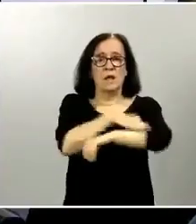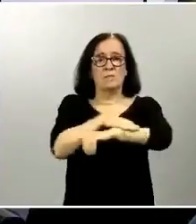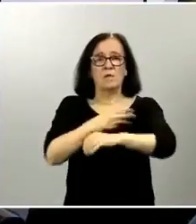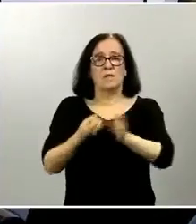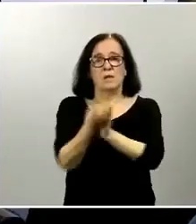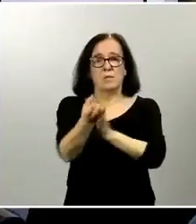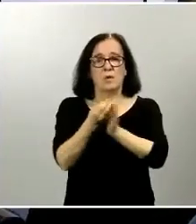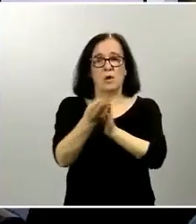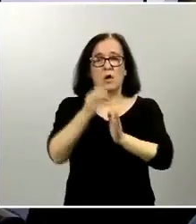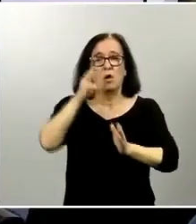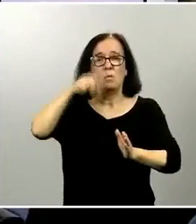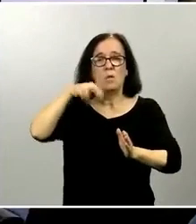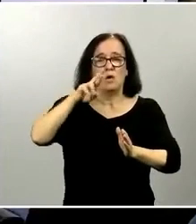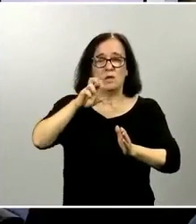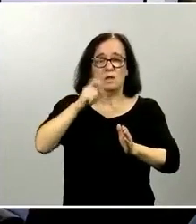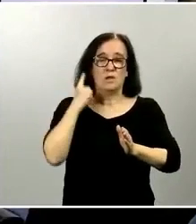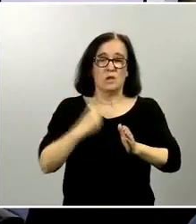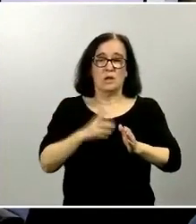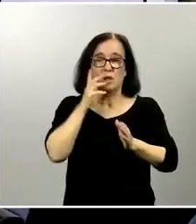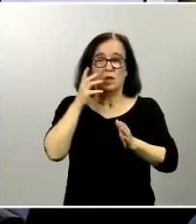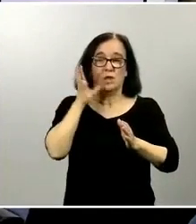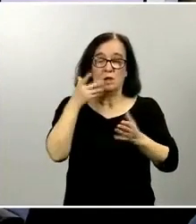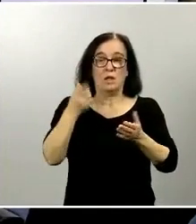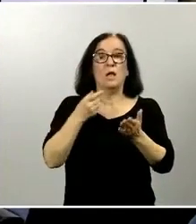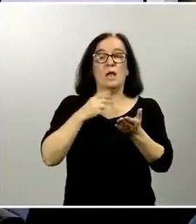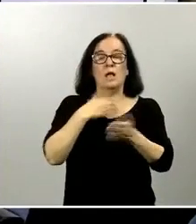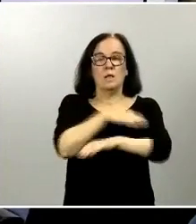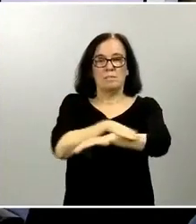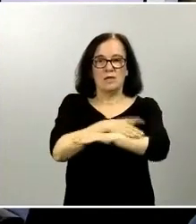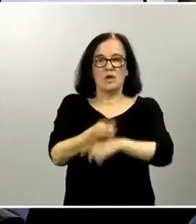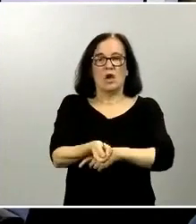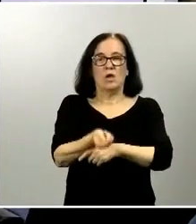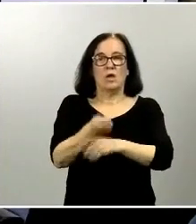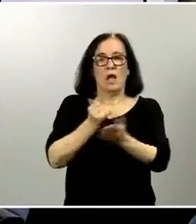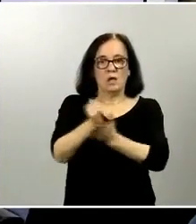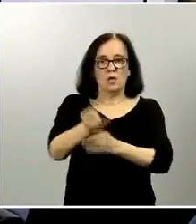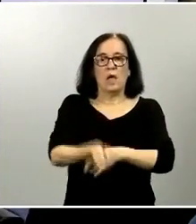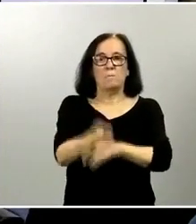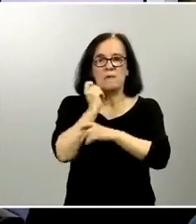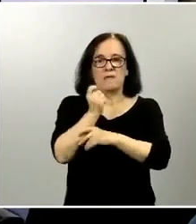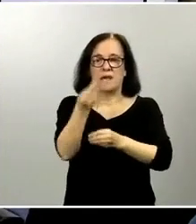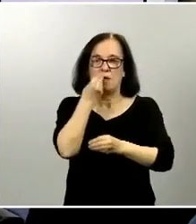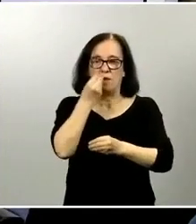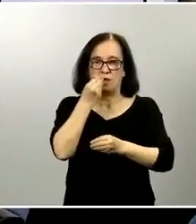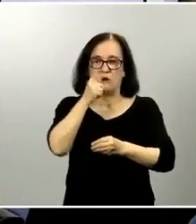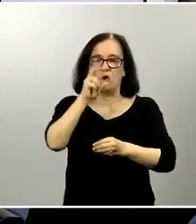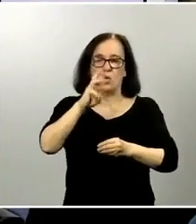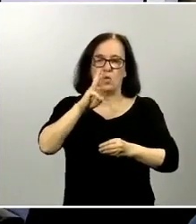Jesús Montero y del ministro de la agricultura pesca y alimentación Luis Planas Buenas tardes Gracias